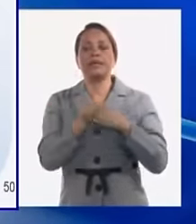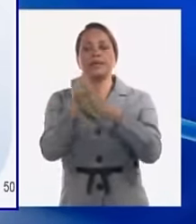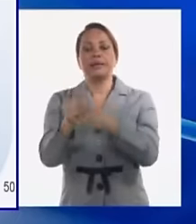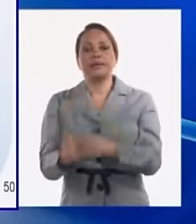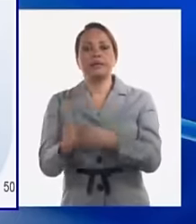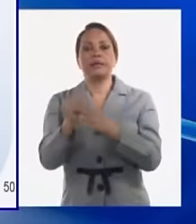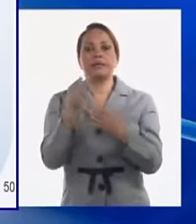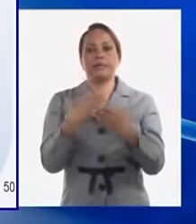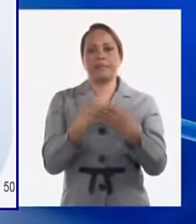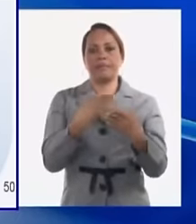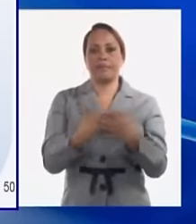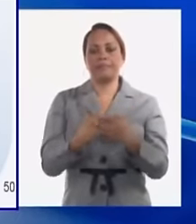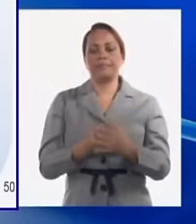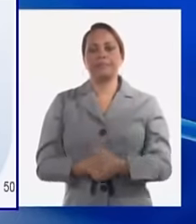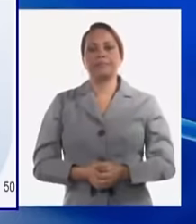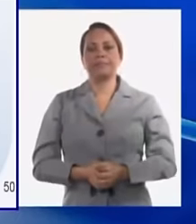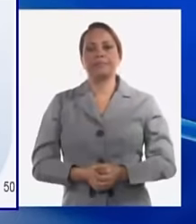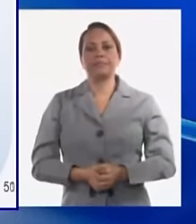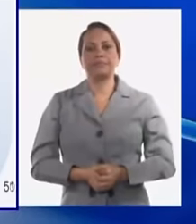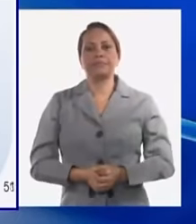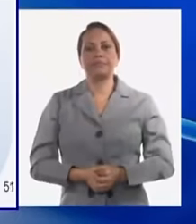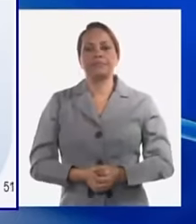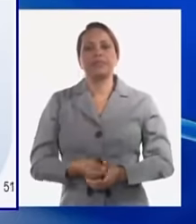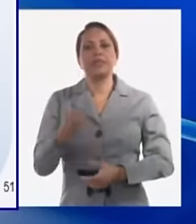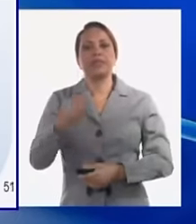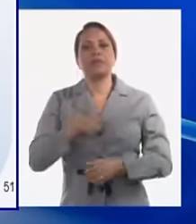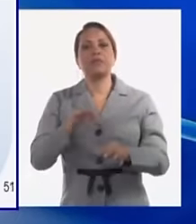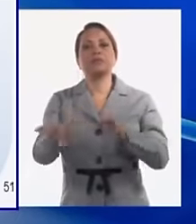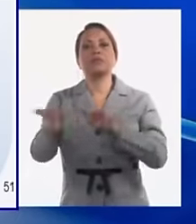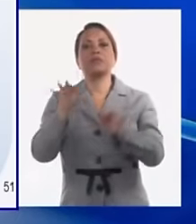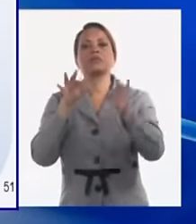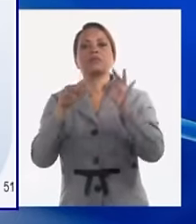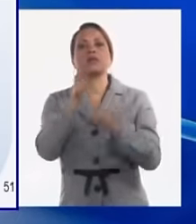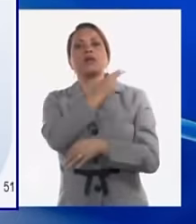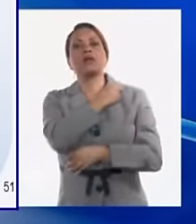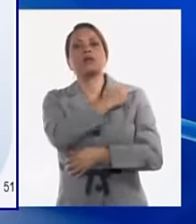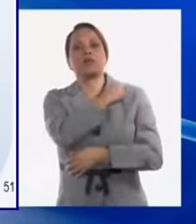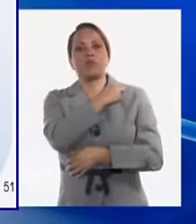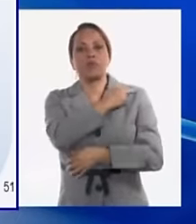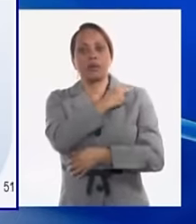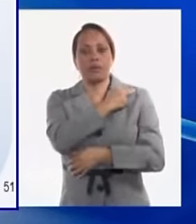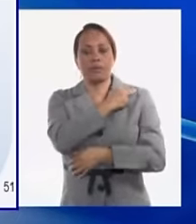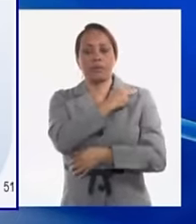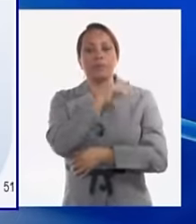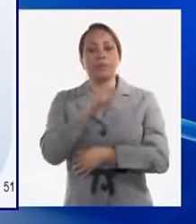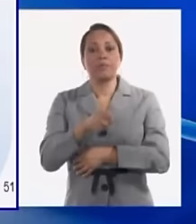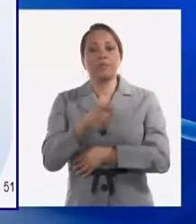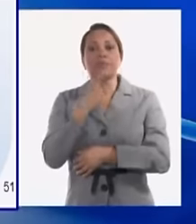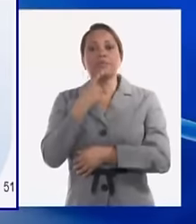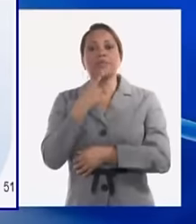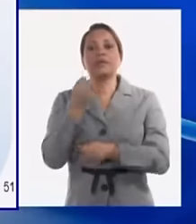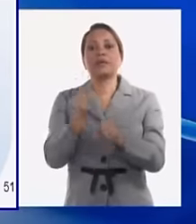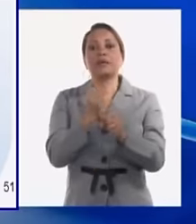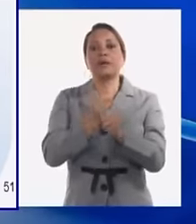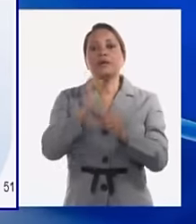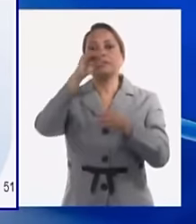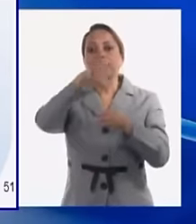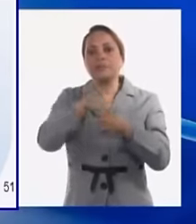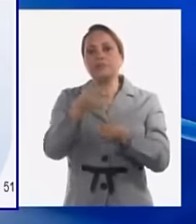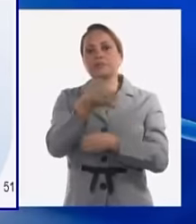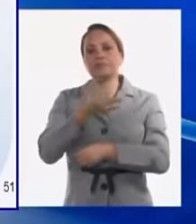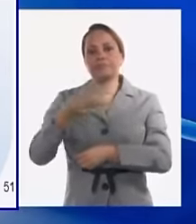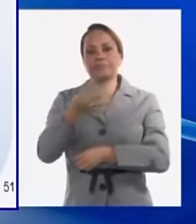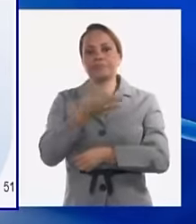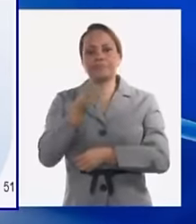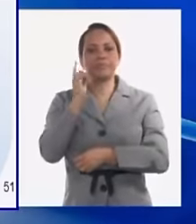entidades y tenemos que ir a una selección de cuadros que ejerzan sus funciones en los municipios para que tengamos una idea